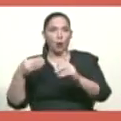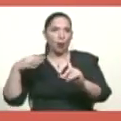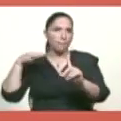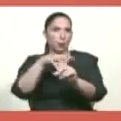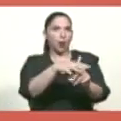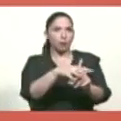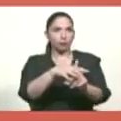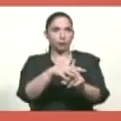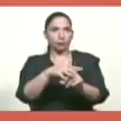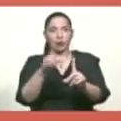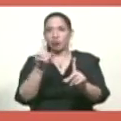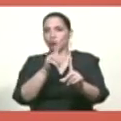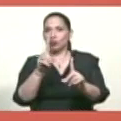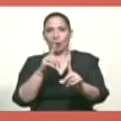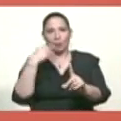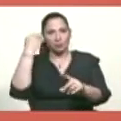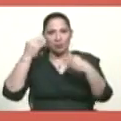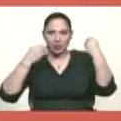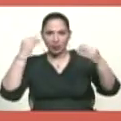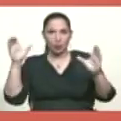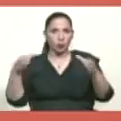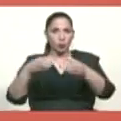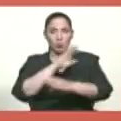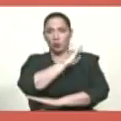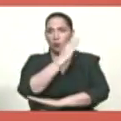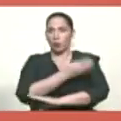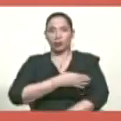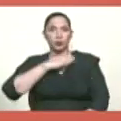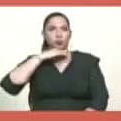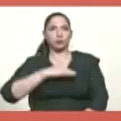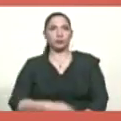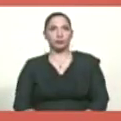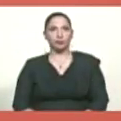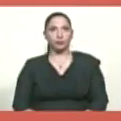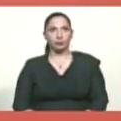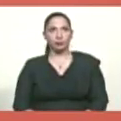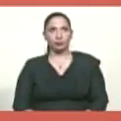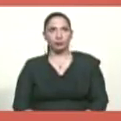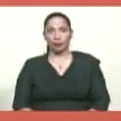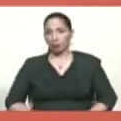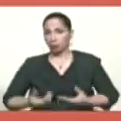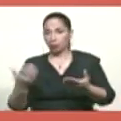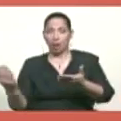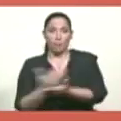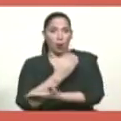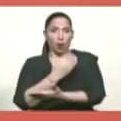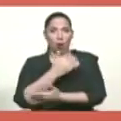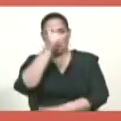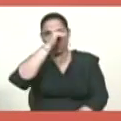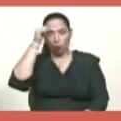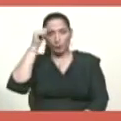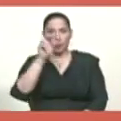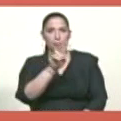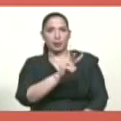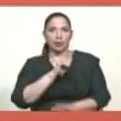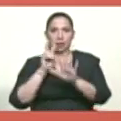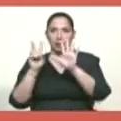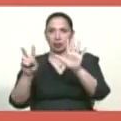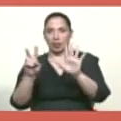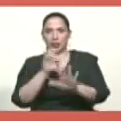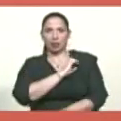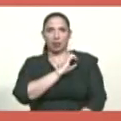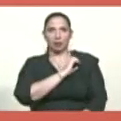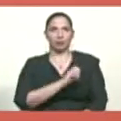porque no consideraban que habían reunido la fuerza suficiente, pues iban a dar el golpe de Estado el domingo 27 de enero.